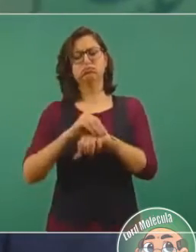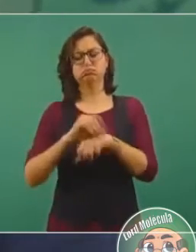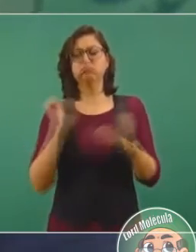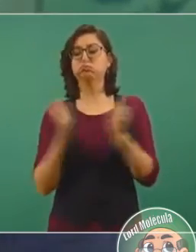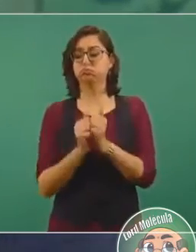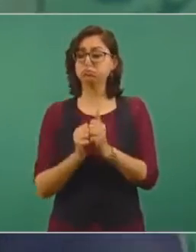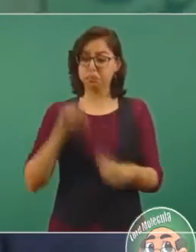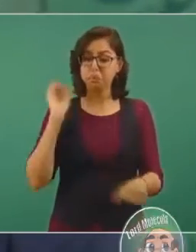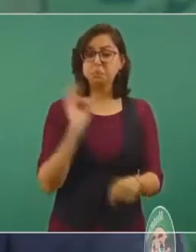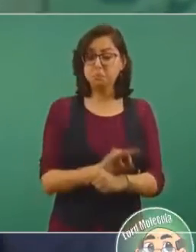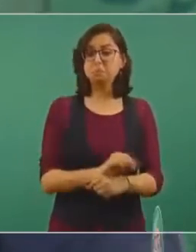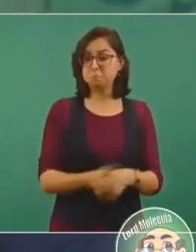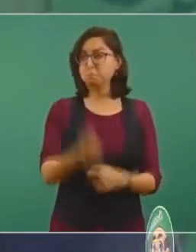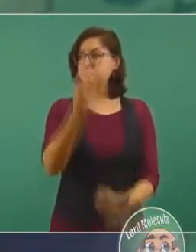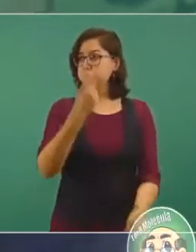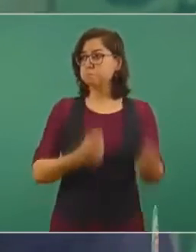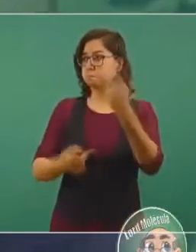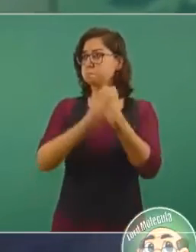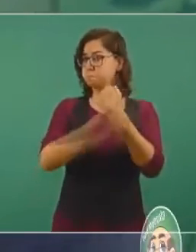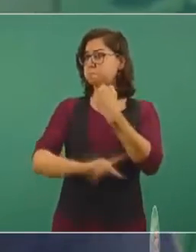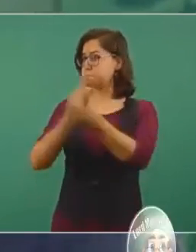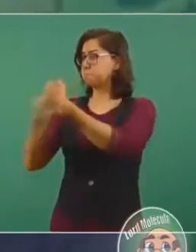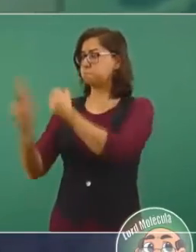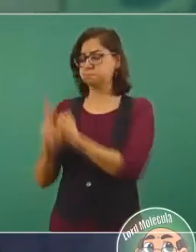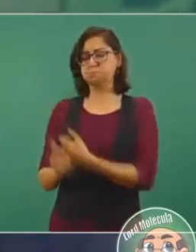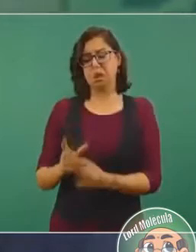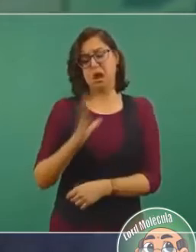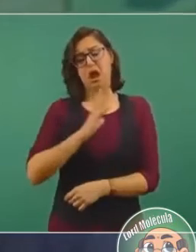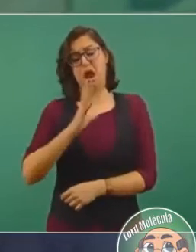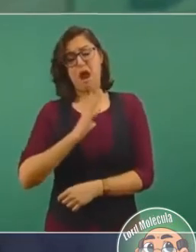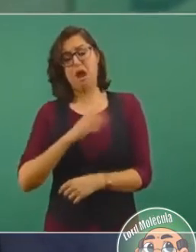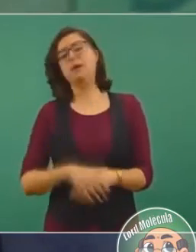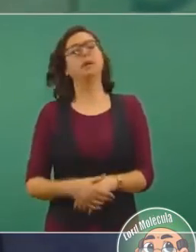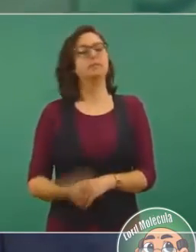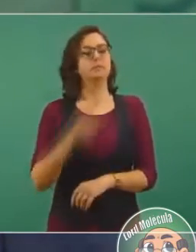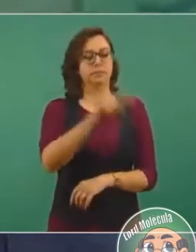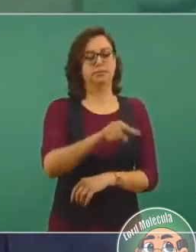Iberdrola y otras empresas españolas